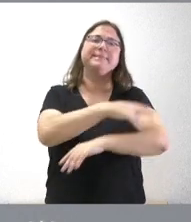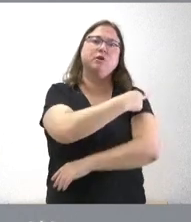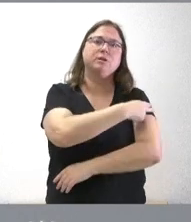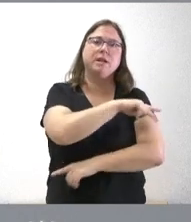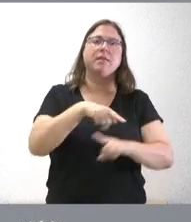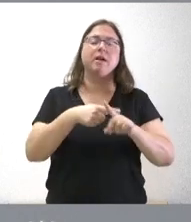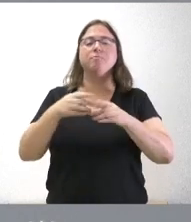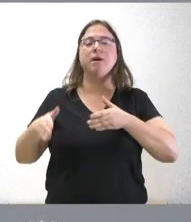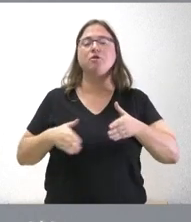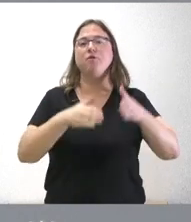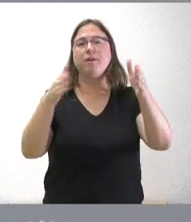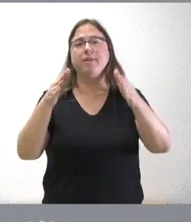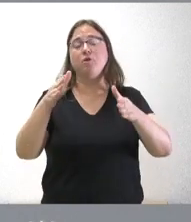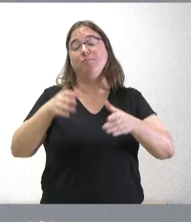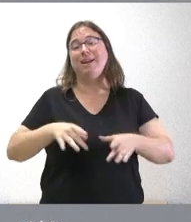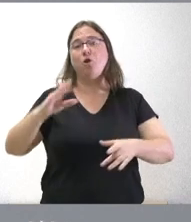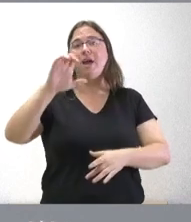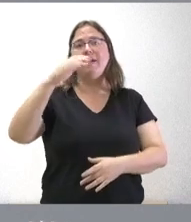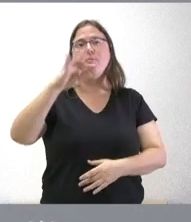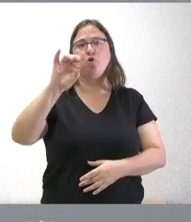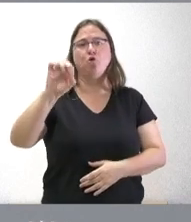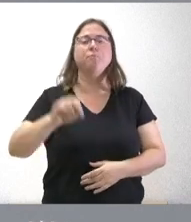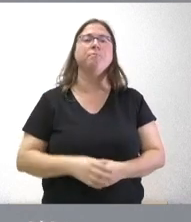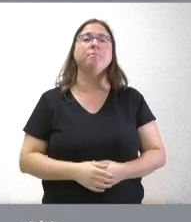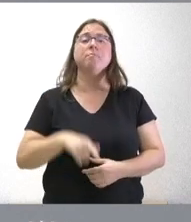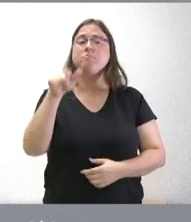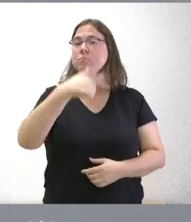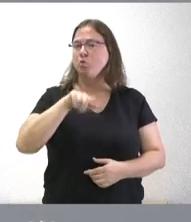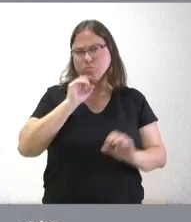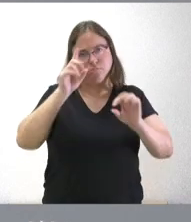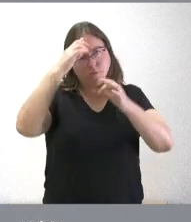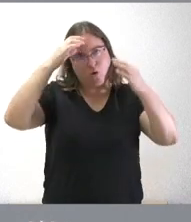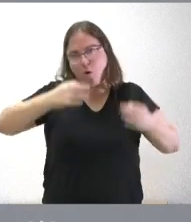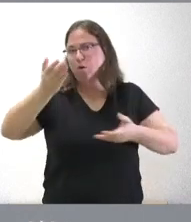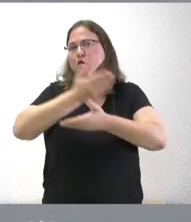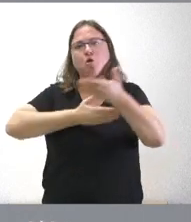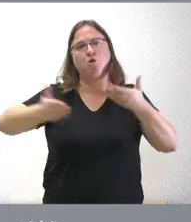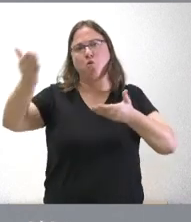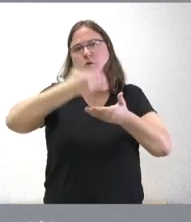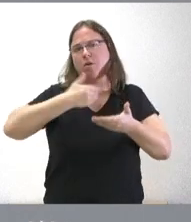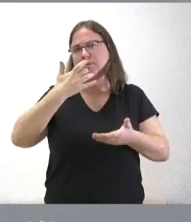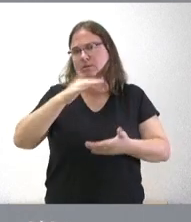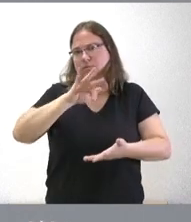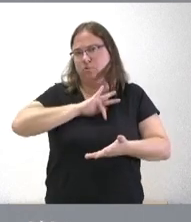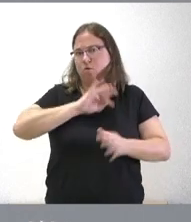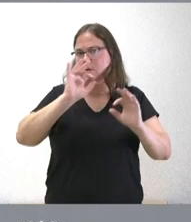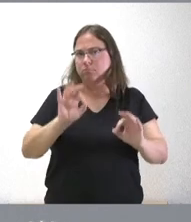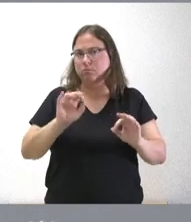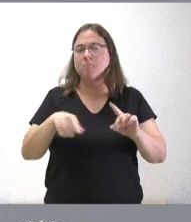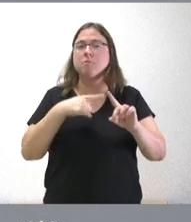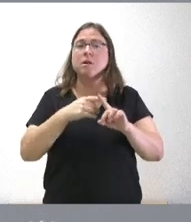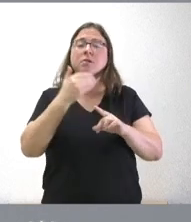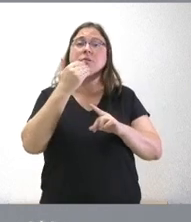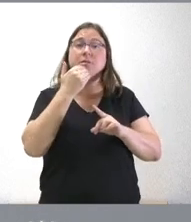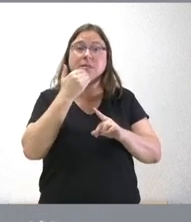través de la propia Confederación Hidrográfica del Ebro nosotros lógicamente colaboraremos en la parte que nos pueda corresponder y cuando